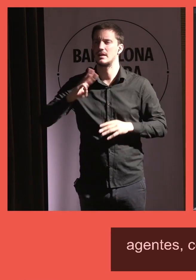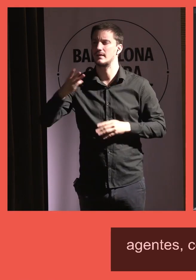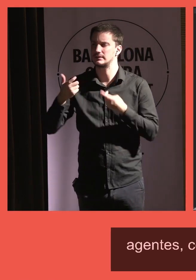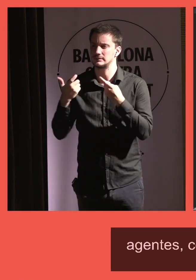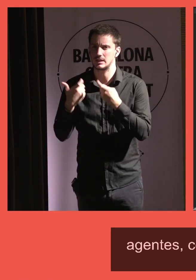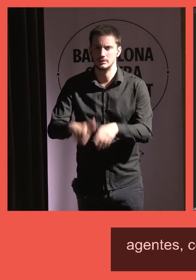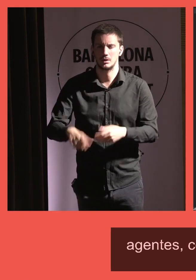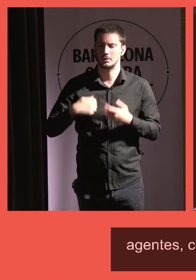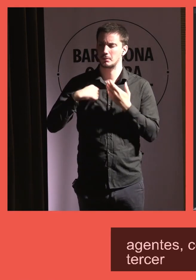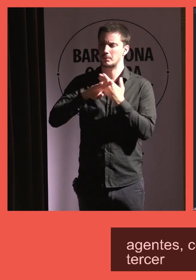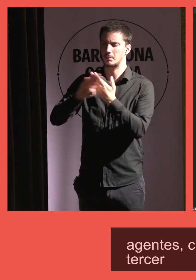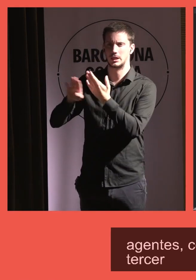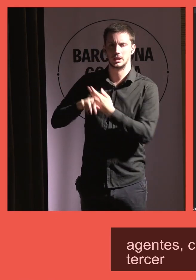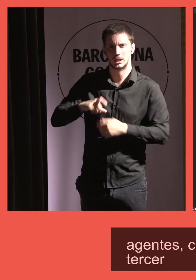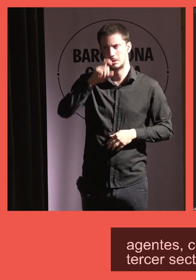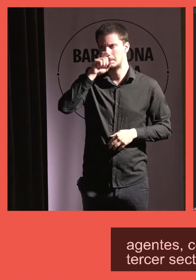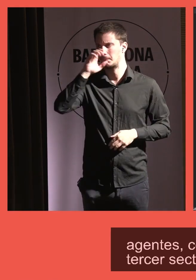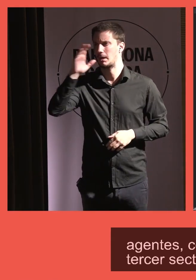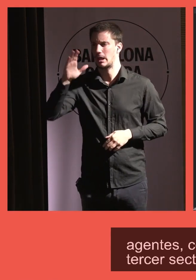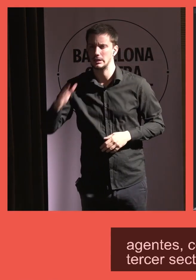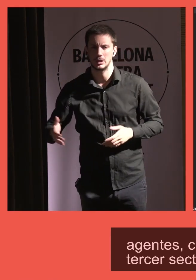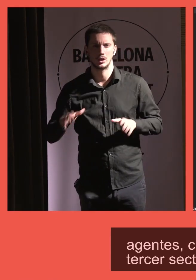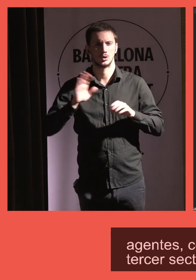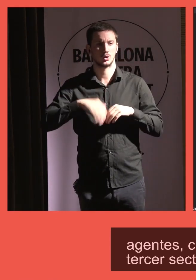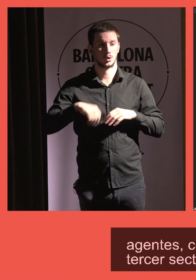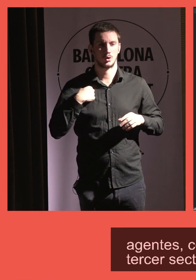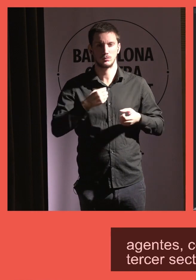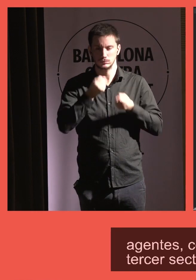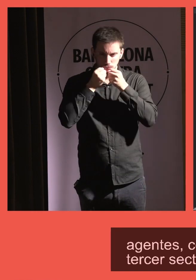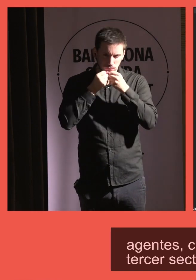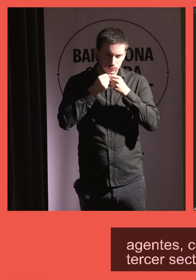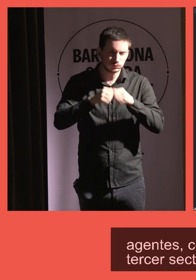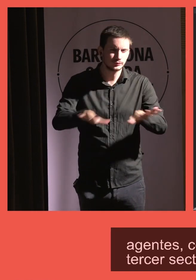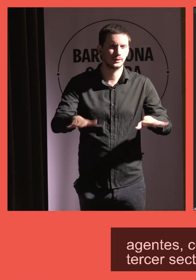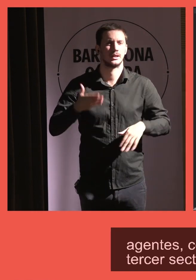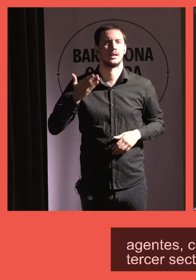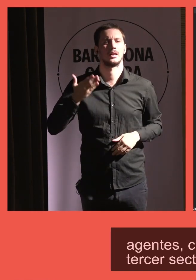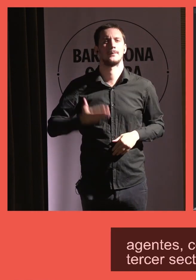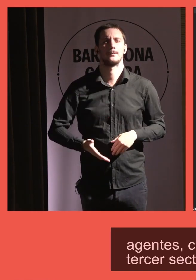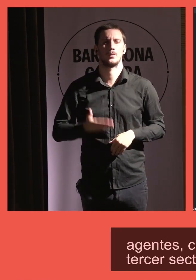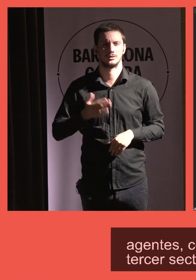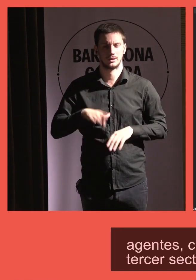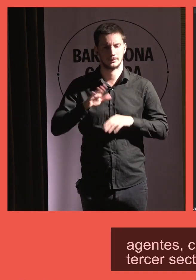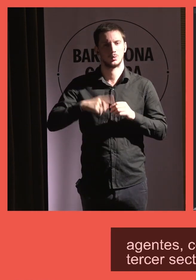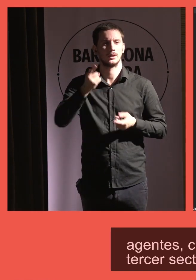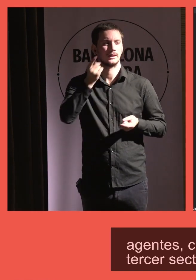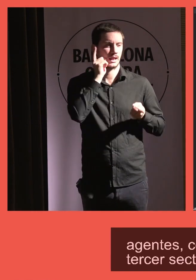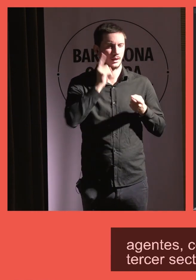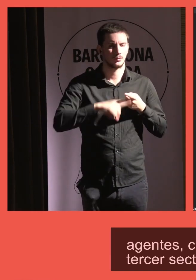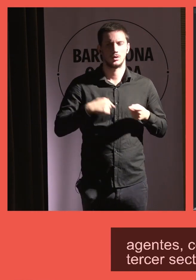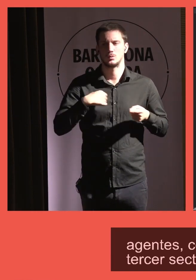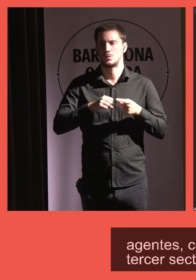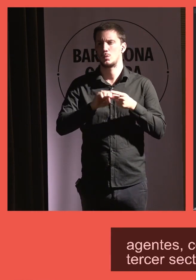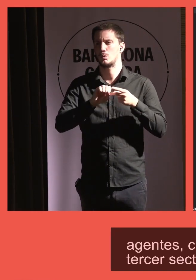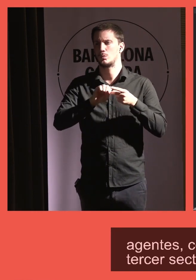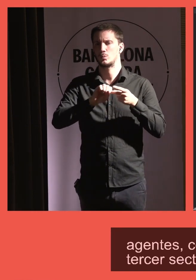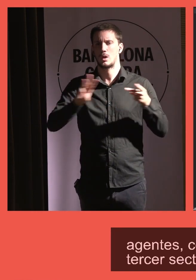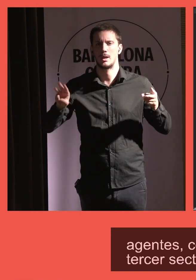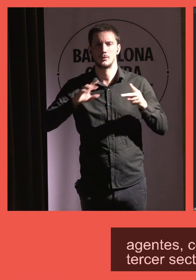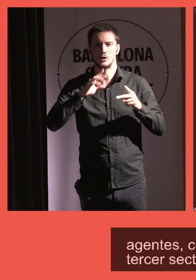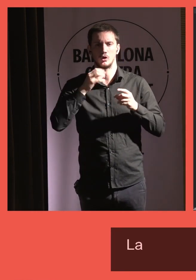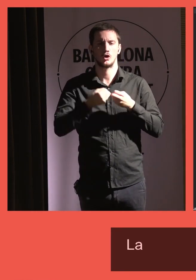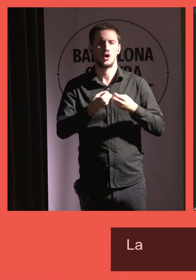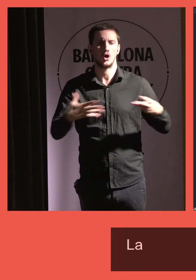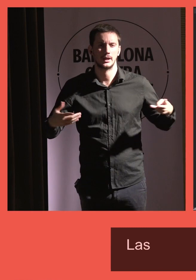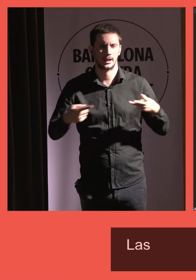vecinos, mayores. En fin, hicimos un despliegue de comunicación brutal, aparte de tener obviamente un teléfono, página web, correos electrónicos. Las